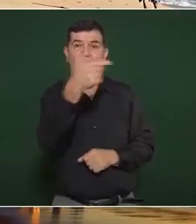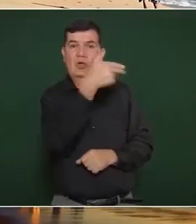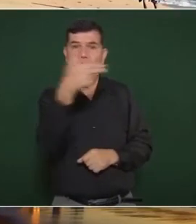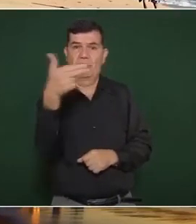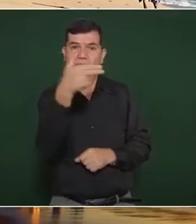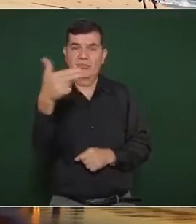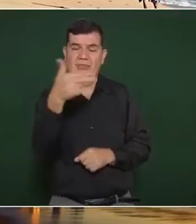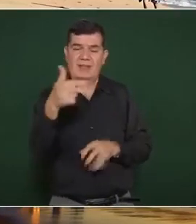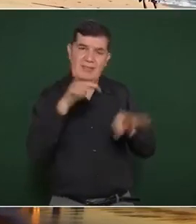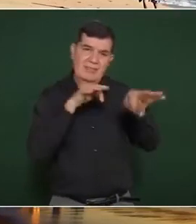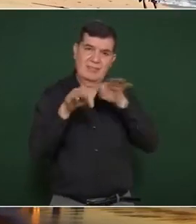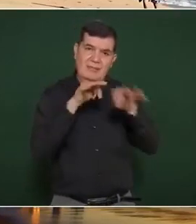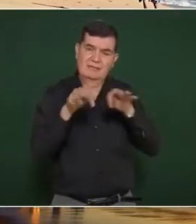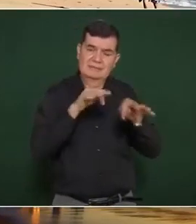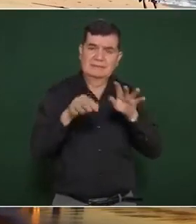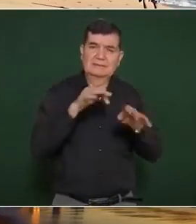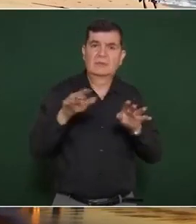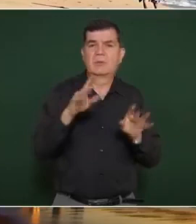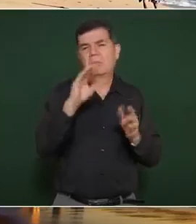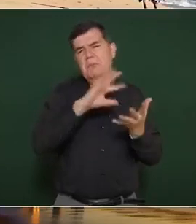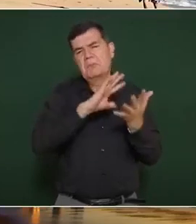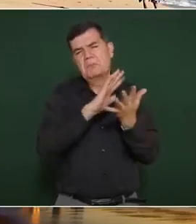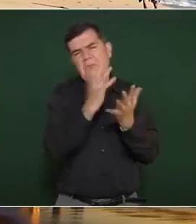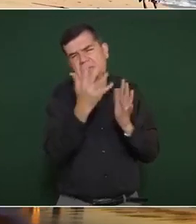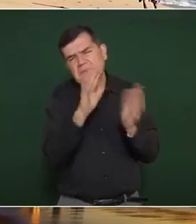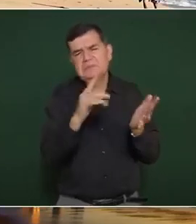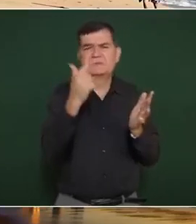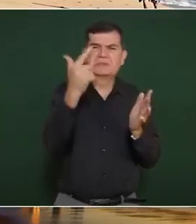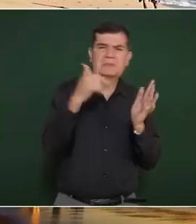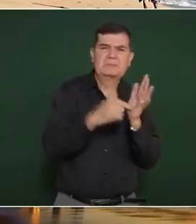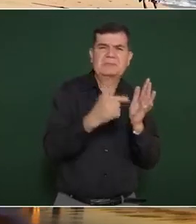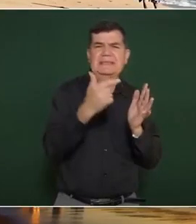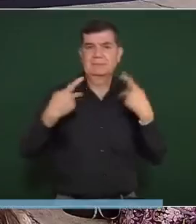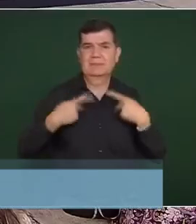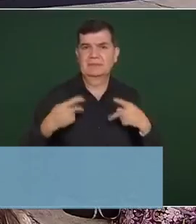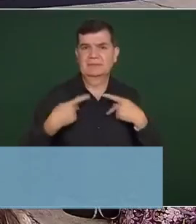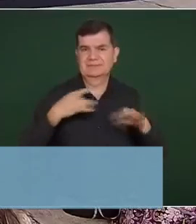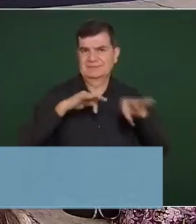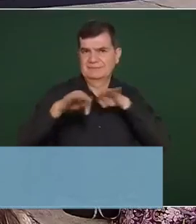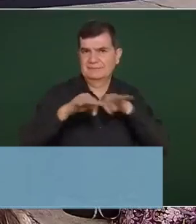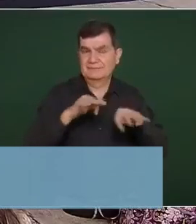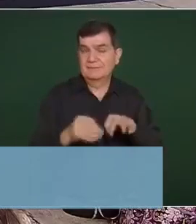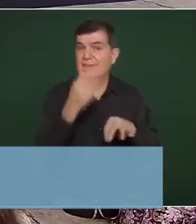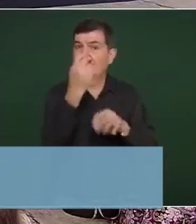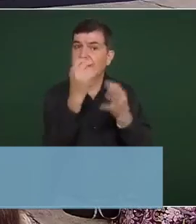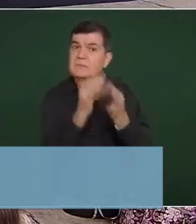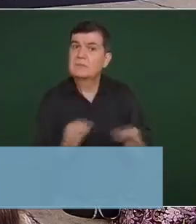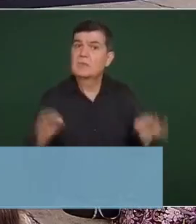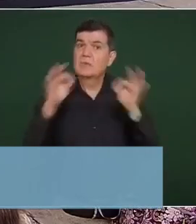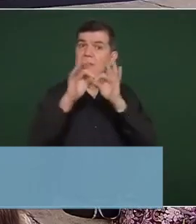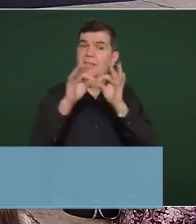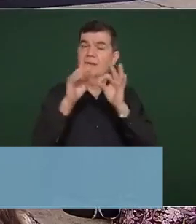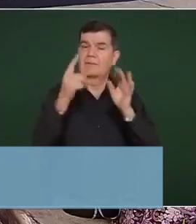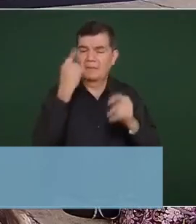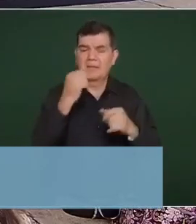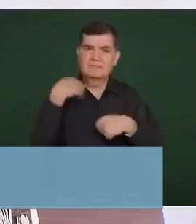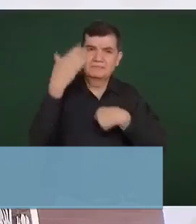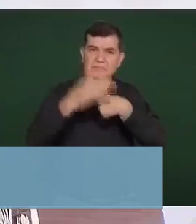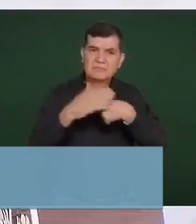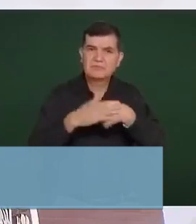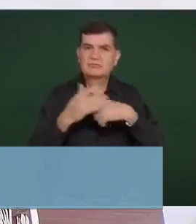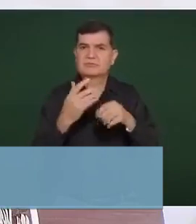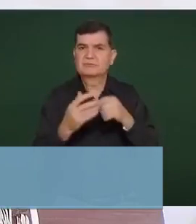2024 de 4.377 millones de pesos. Este importante calendario de eventos